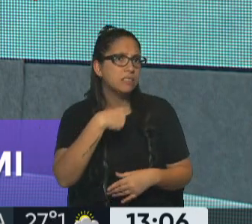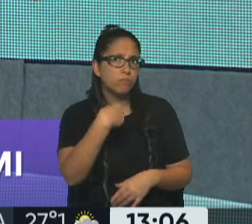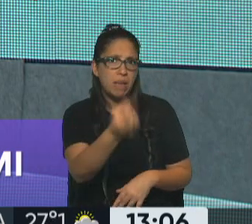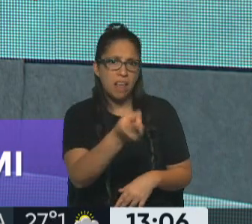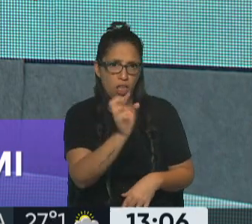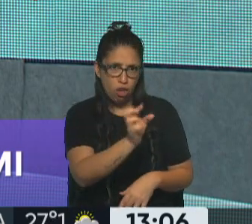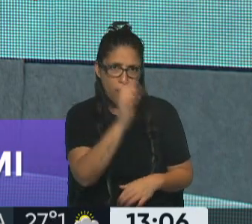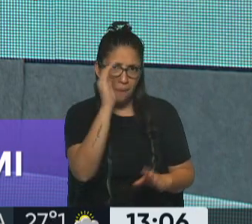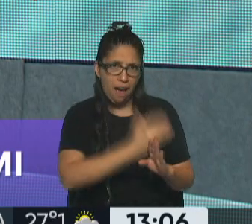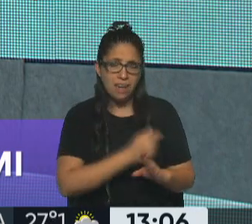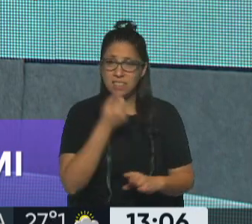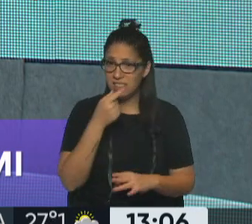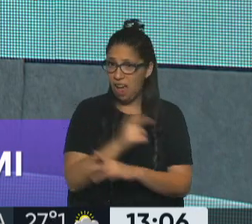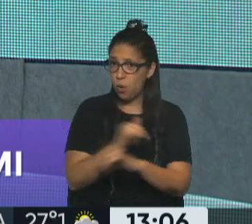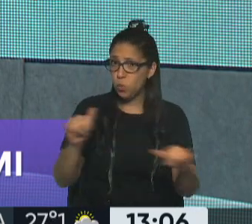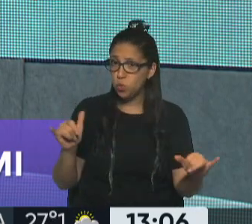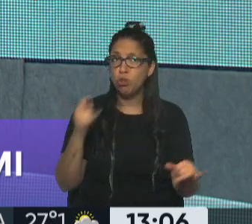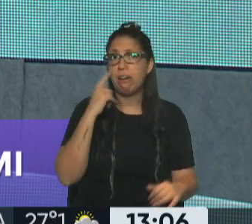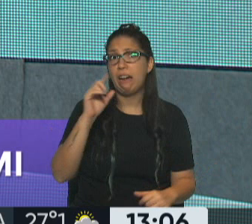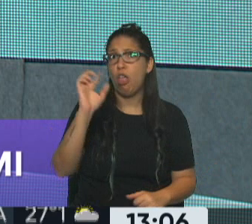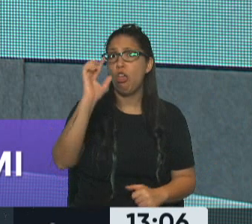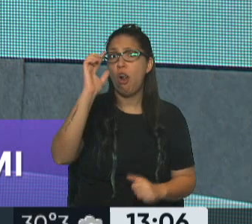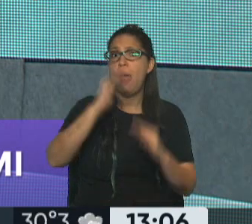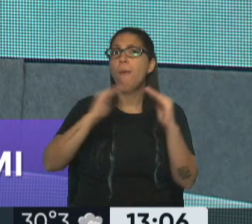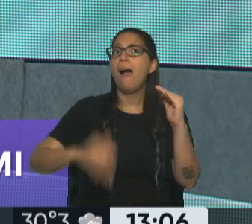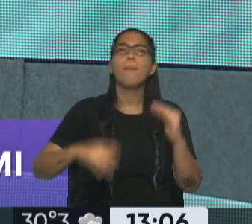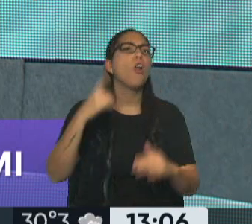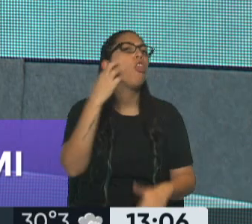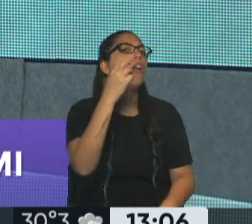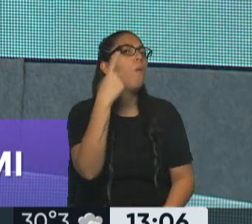Si este es el anuncio, yo me imagino que sí. ¿Cuál dólar baja?